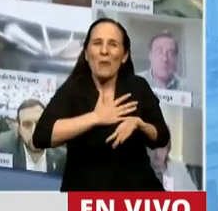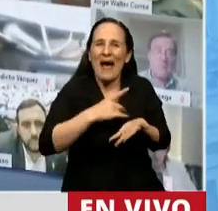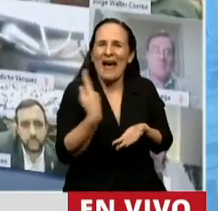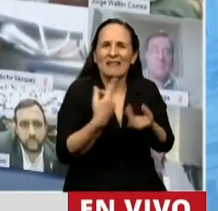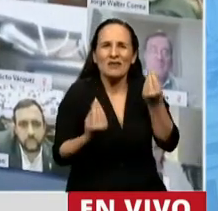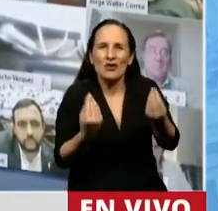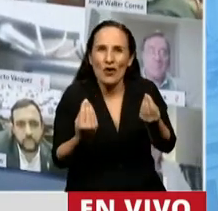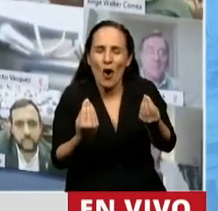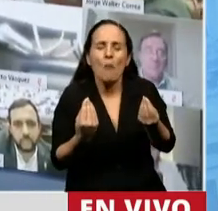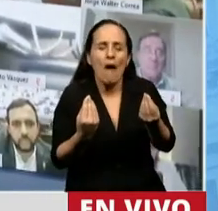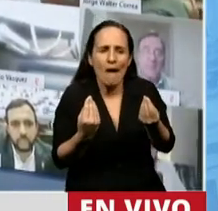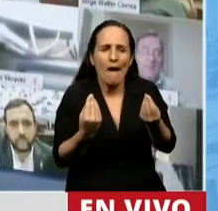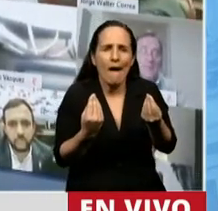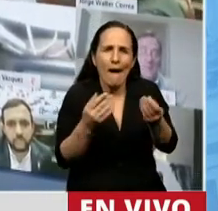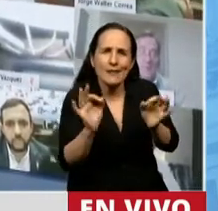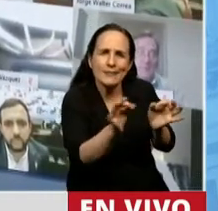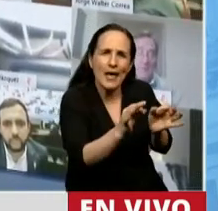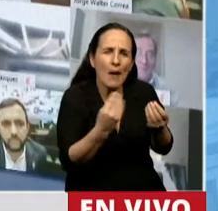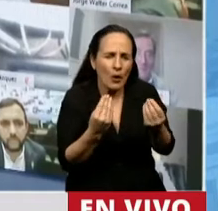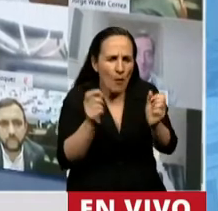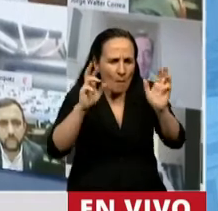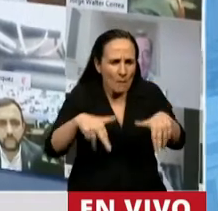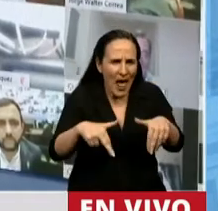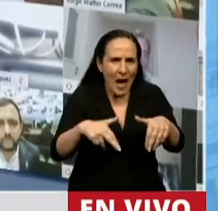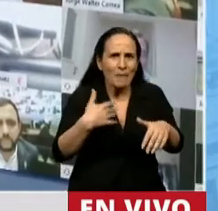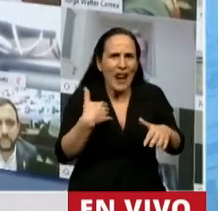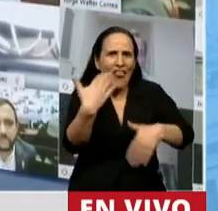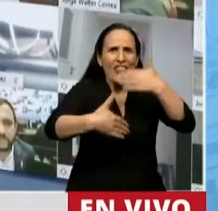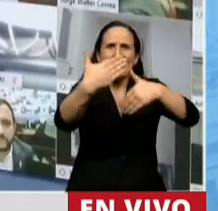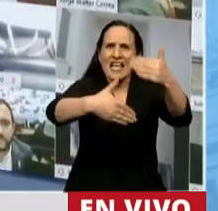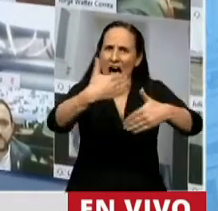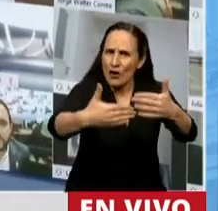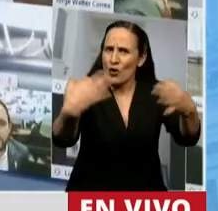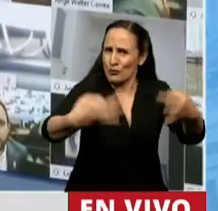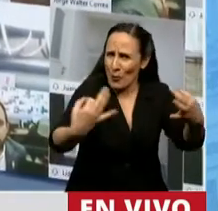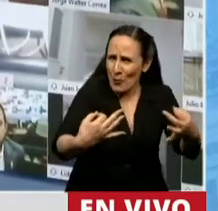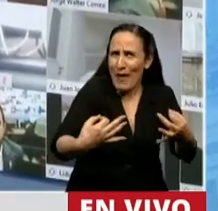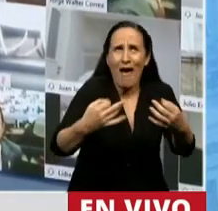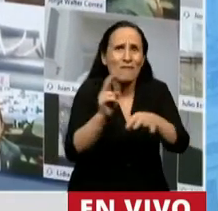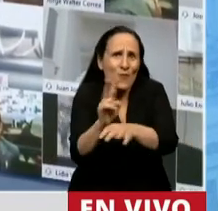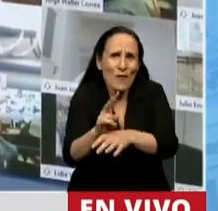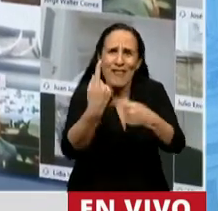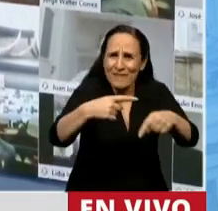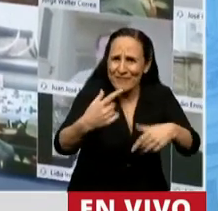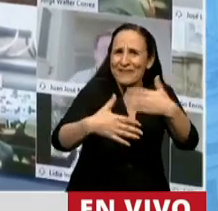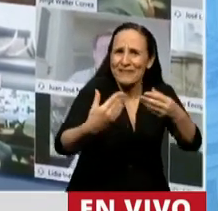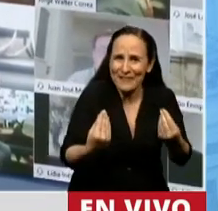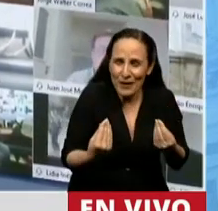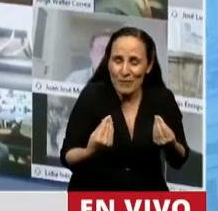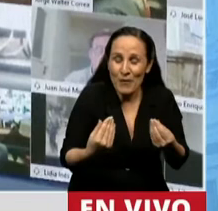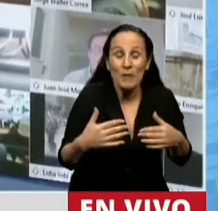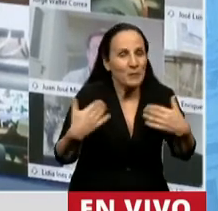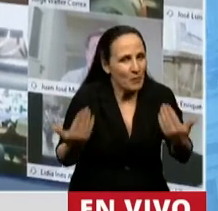verdaderos planes de desarrollo sostenible. Y es en este sentido que quiero